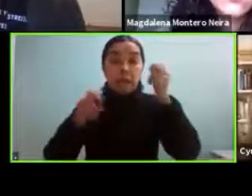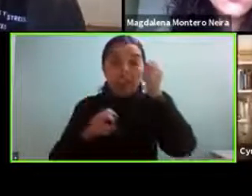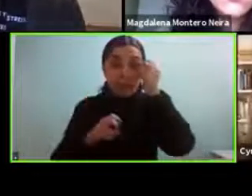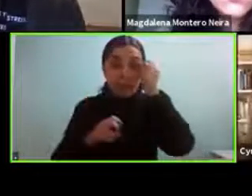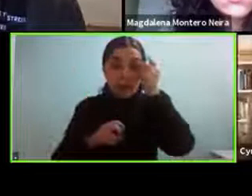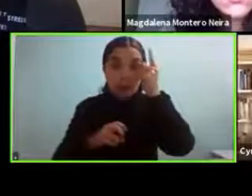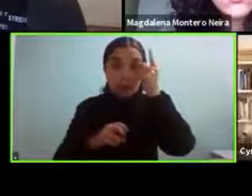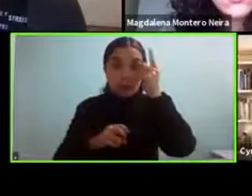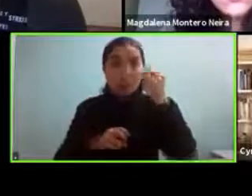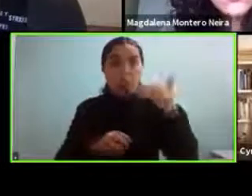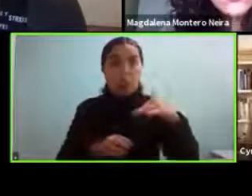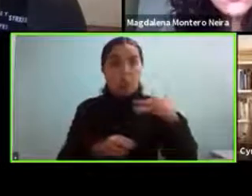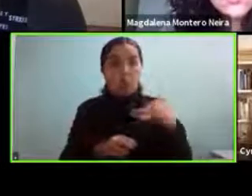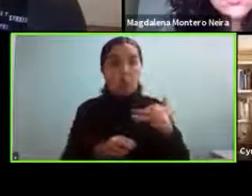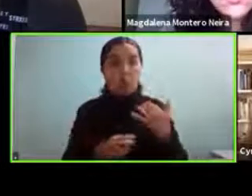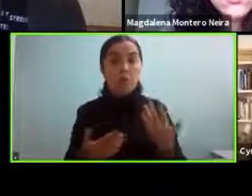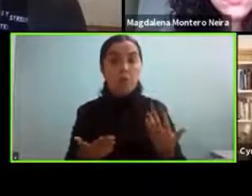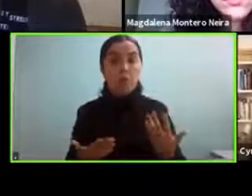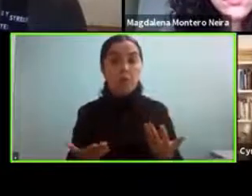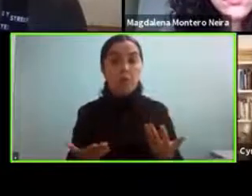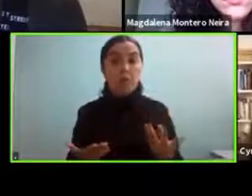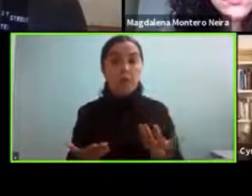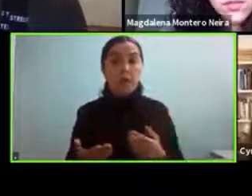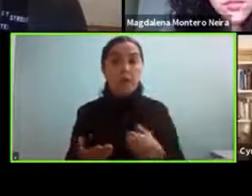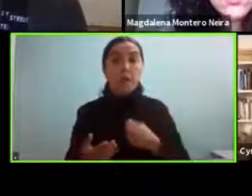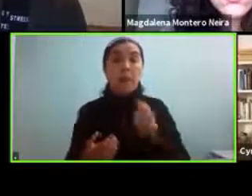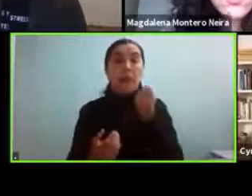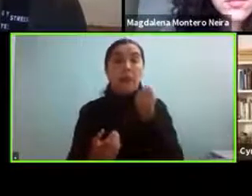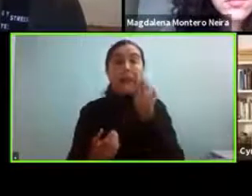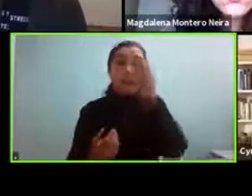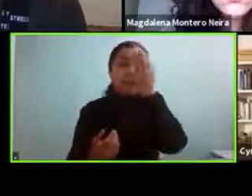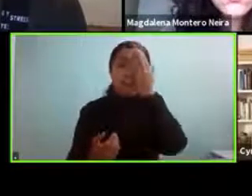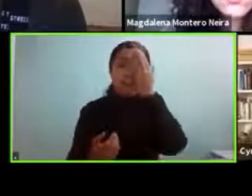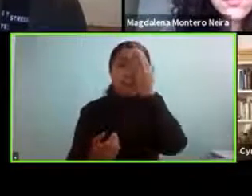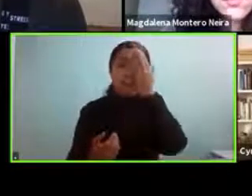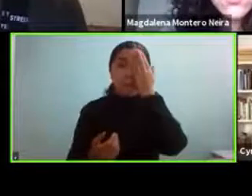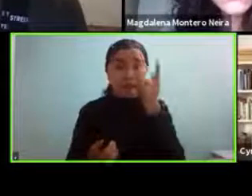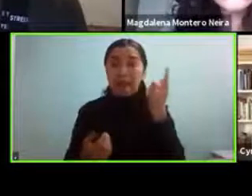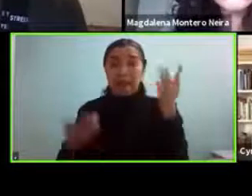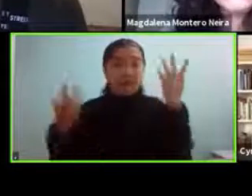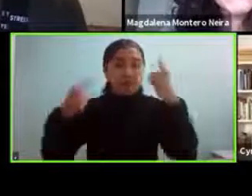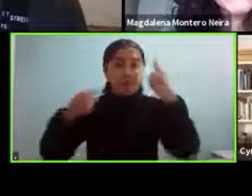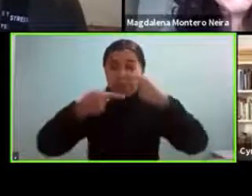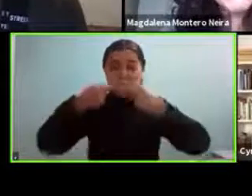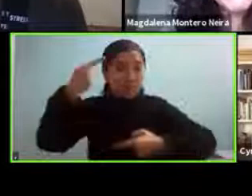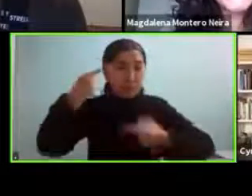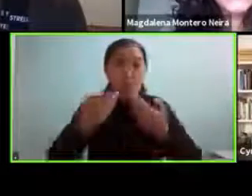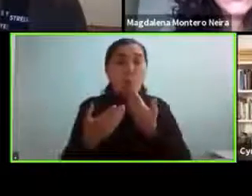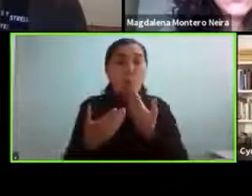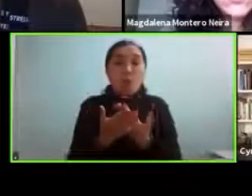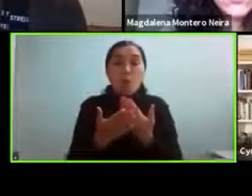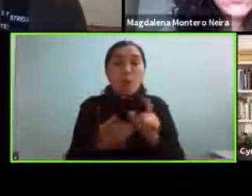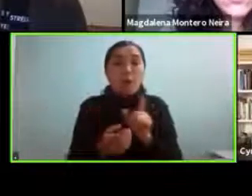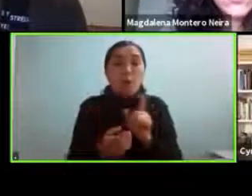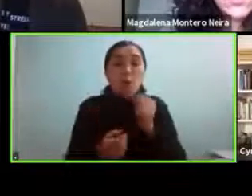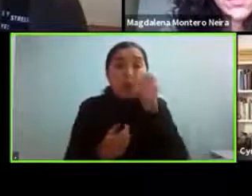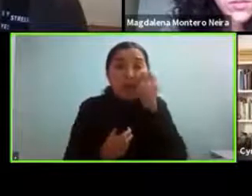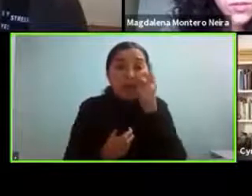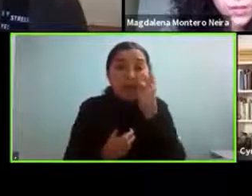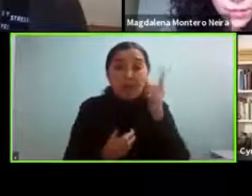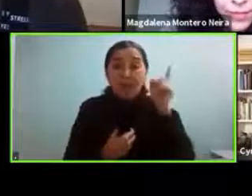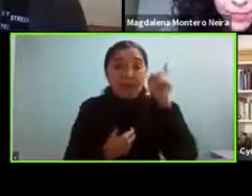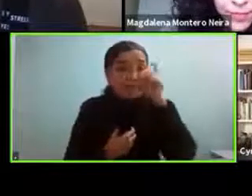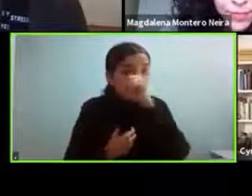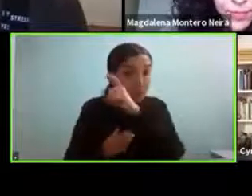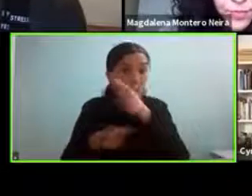porque el tema de los malentendidos o las cosas que se pueden generar cuando una persona no entiende el tipo de dificultad social